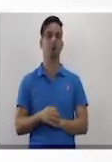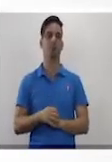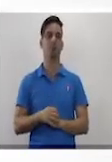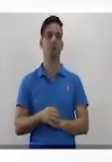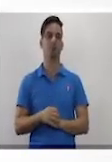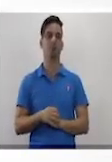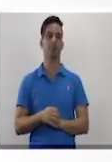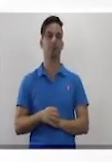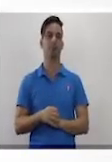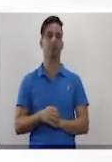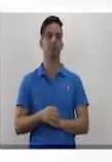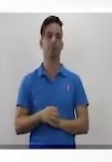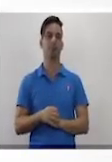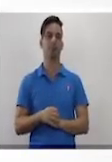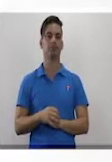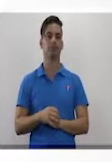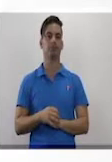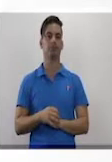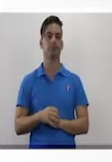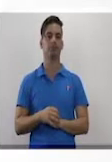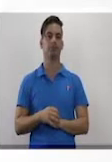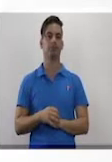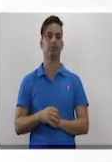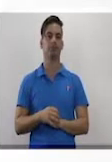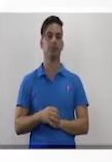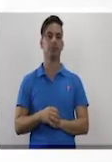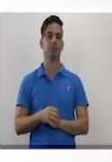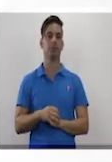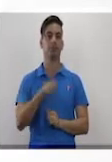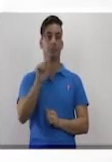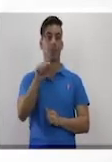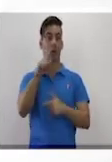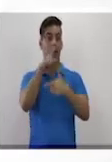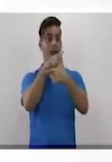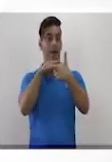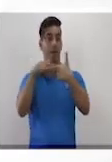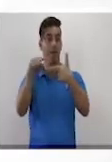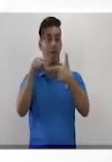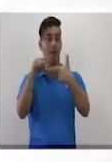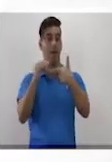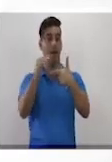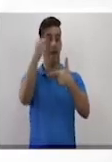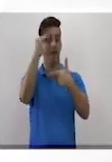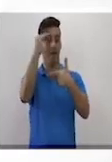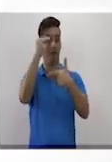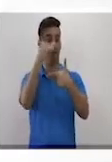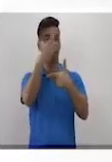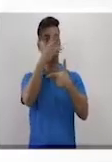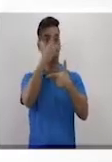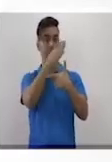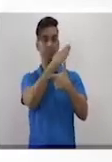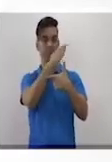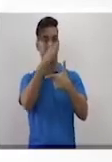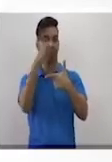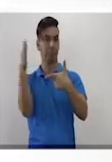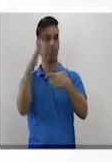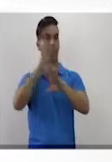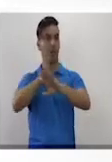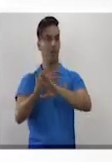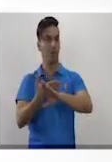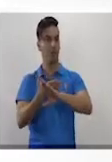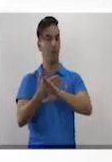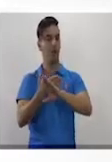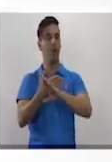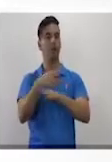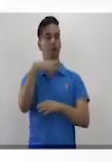cocientes de monomio. El que vas a dividir los coeficientes primero y luego vas a dividir la parte literal.